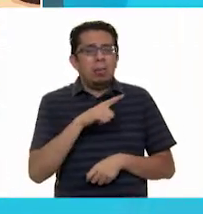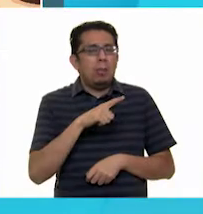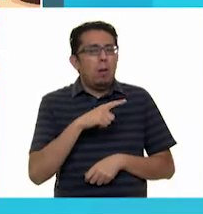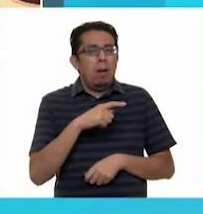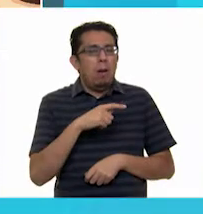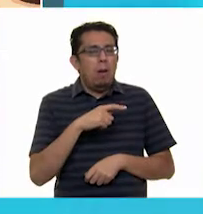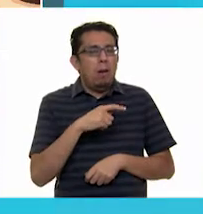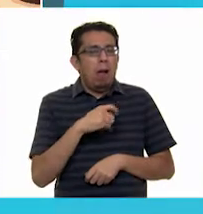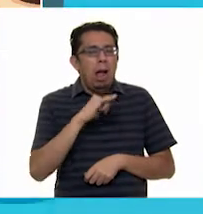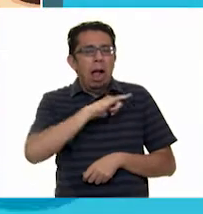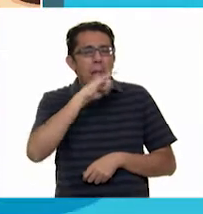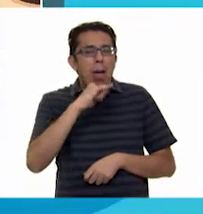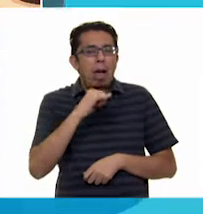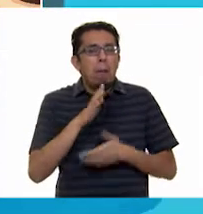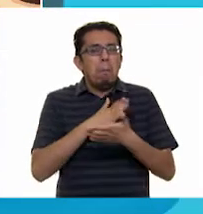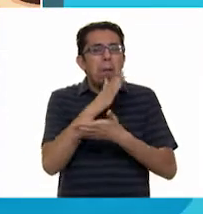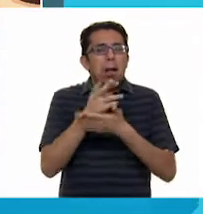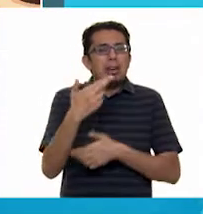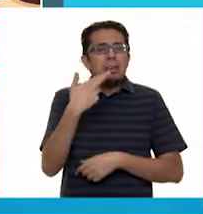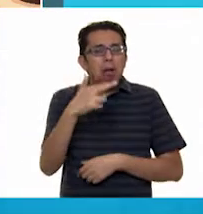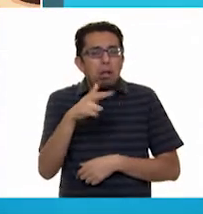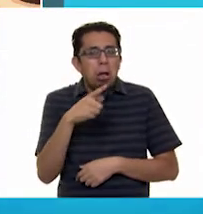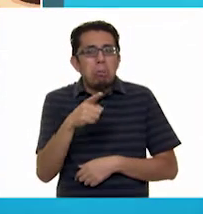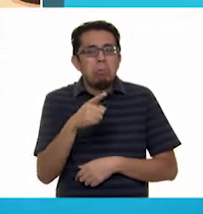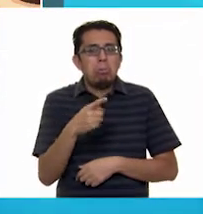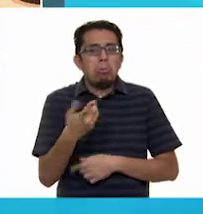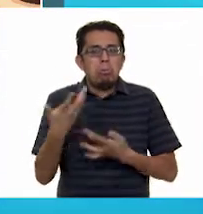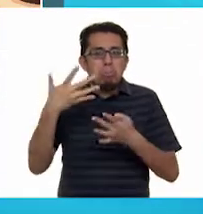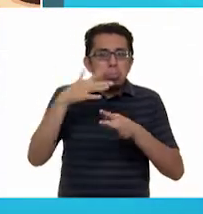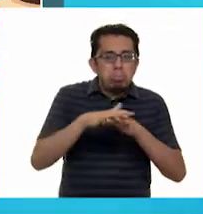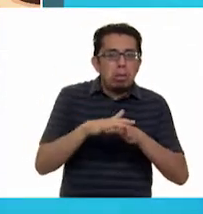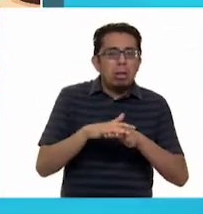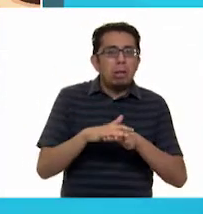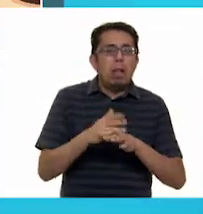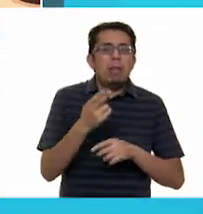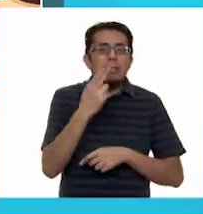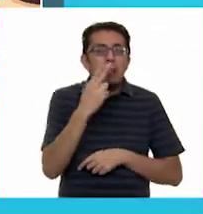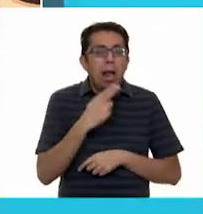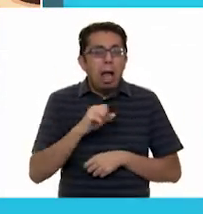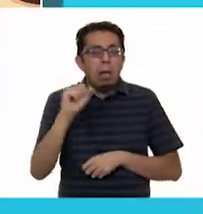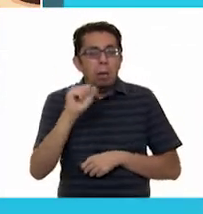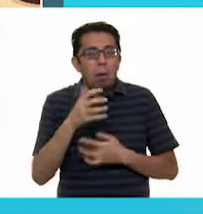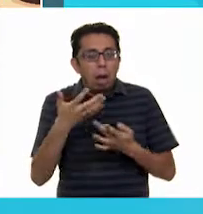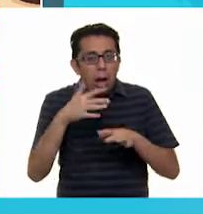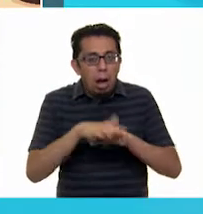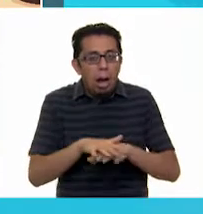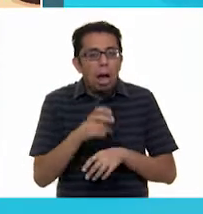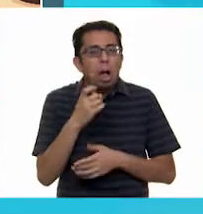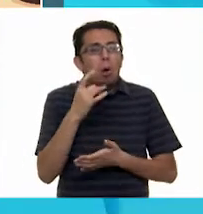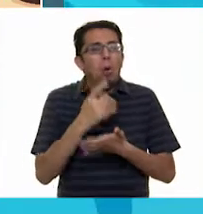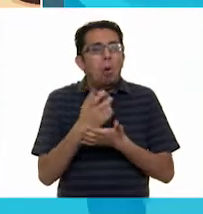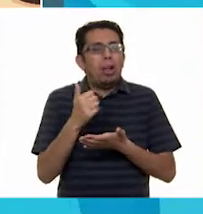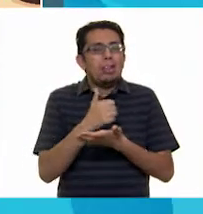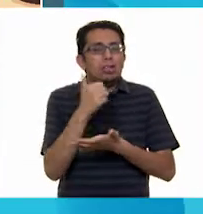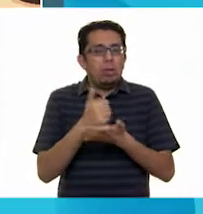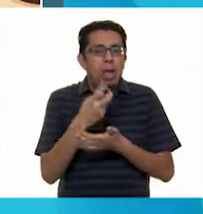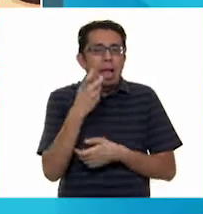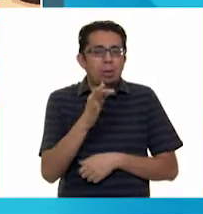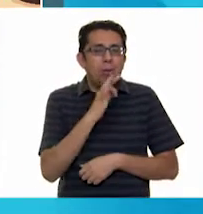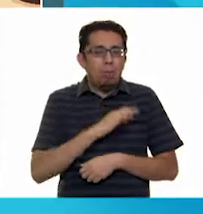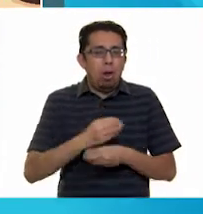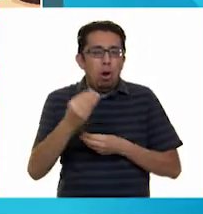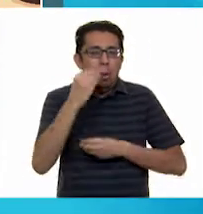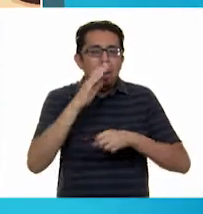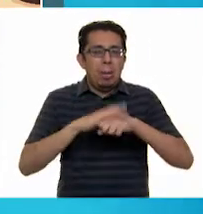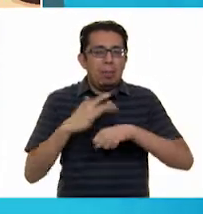restaurantes. Que no conoces de sabores combinados. Salado, dulce y agrio a la vez. Solo en la ciudad se puede comer los platillos